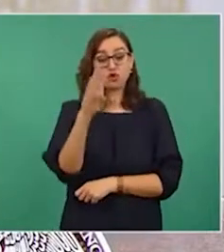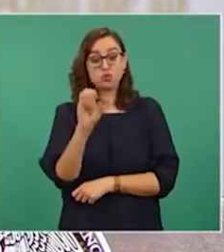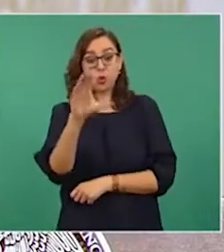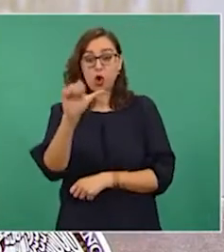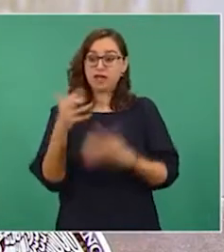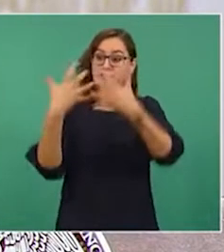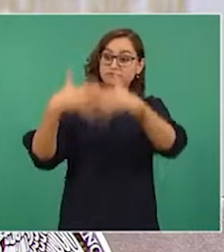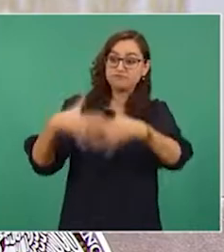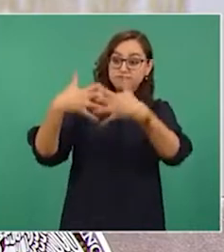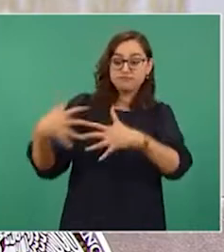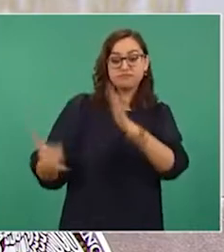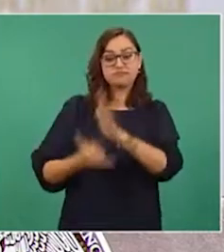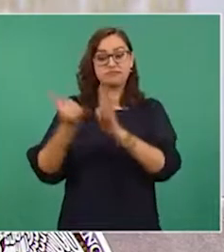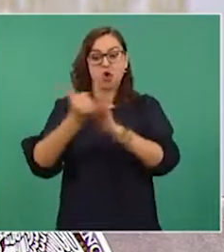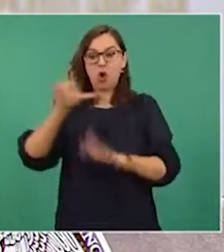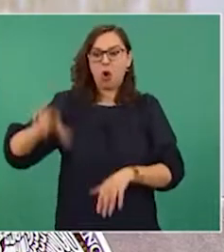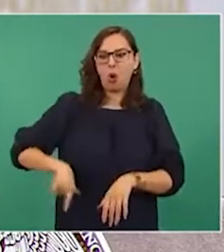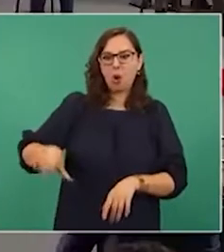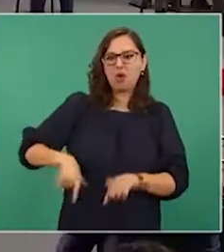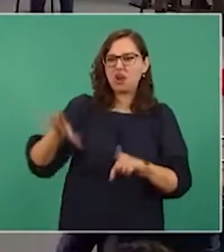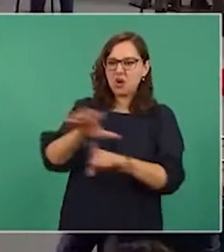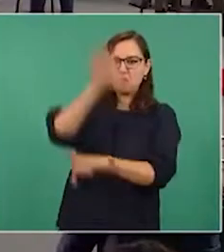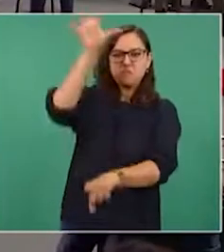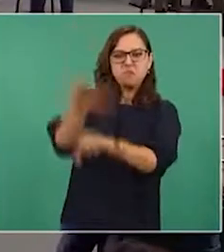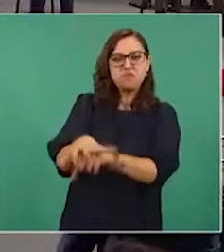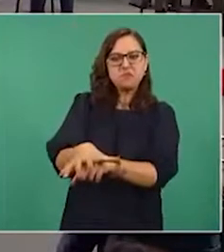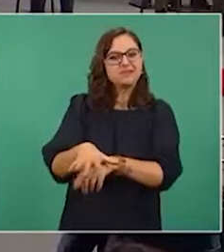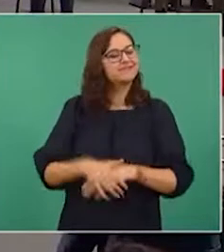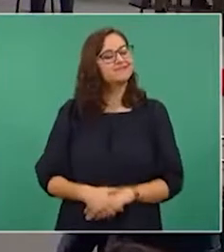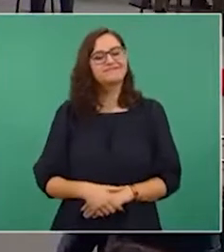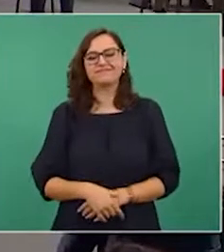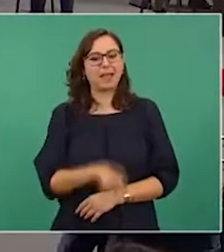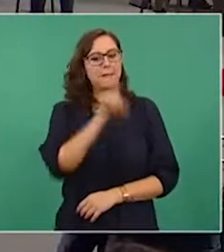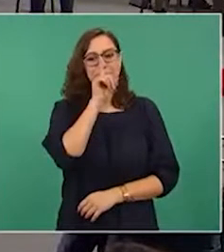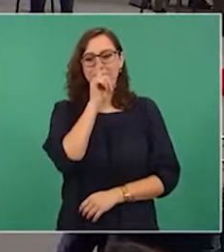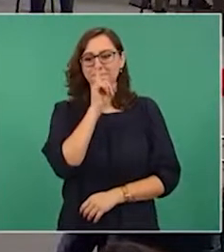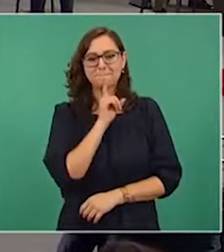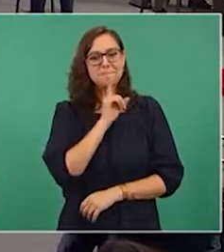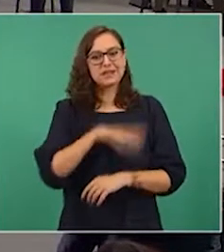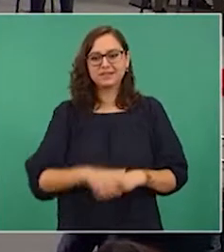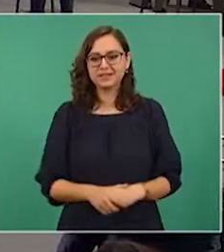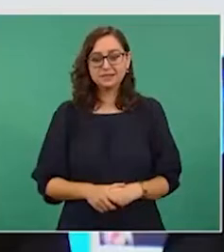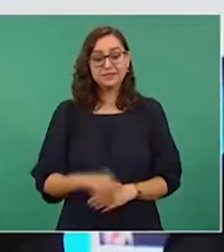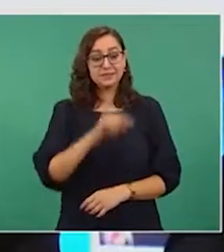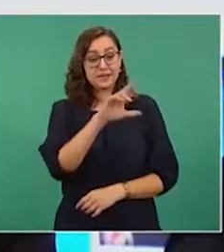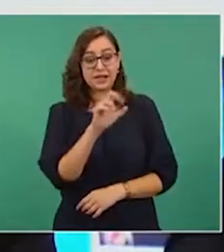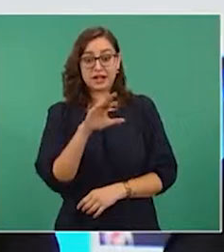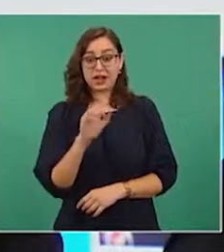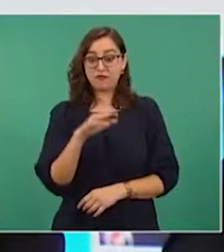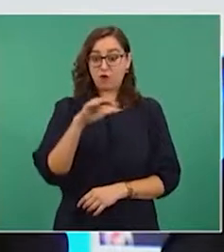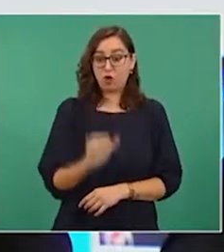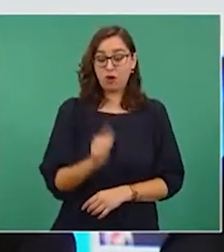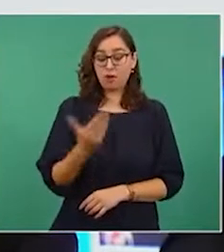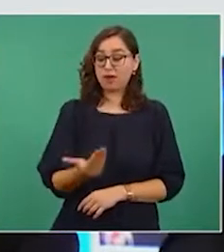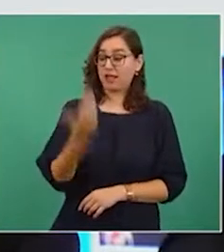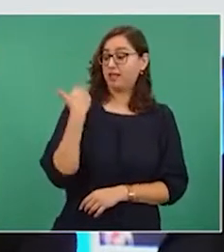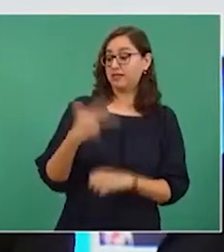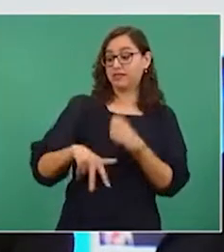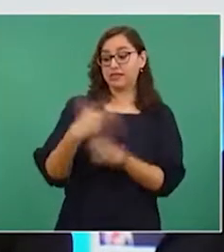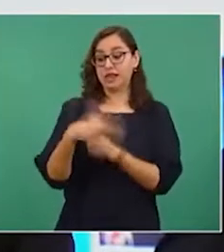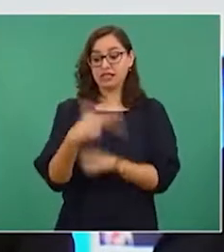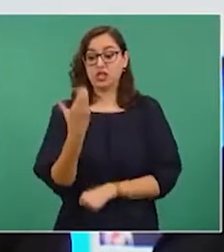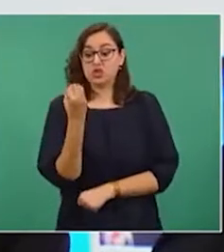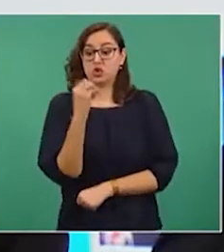Un ejemplo de esta actitud que acabamos de mencionar lo brinda el periódico Reforma, que publica el 13 de octubre pasado,